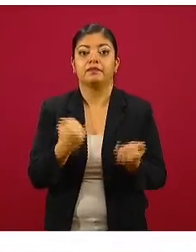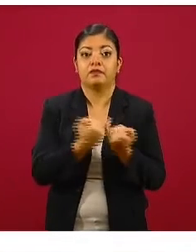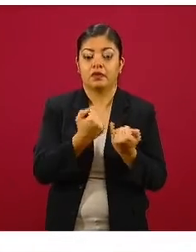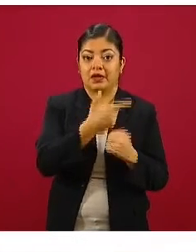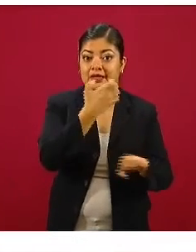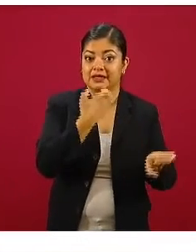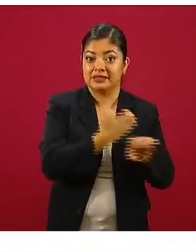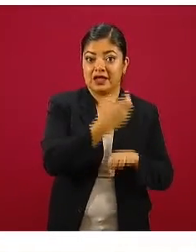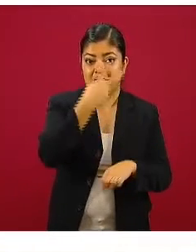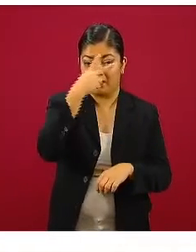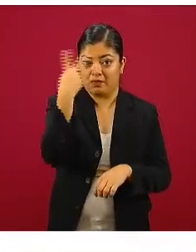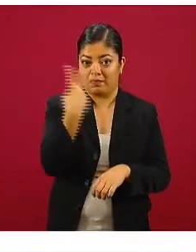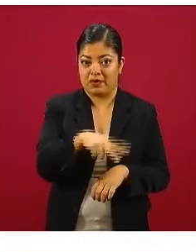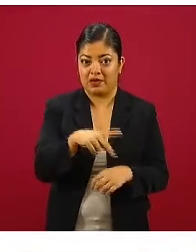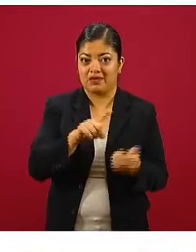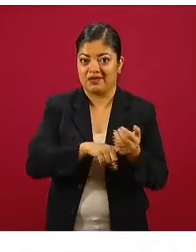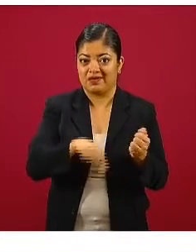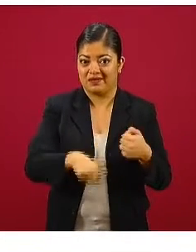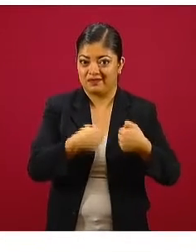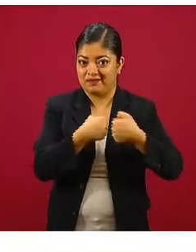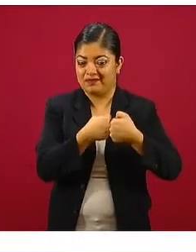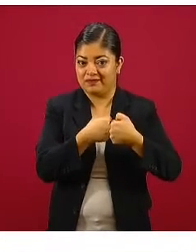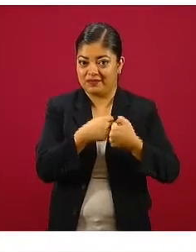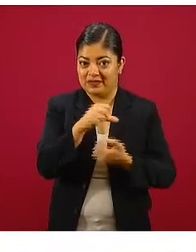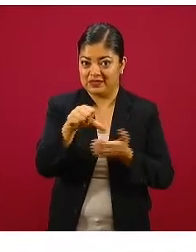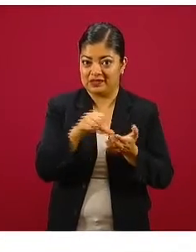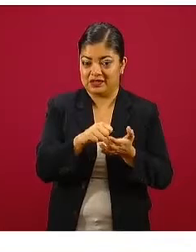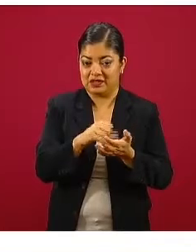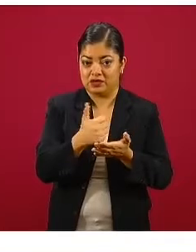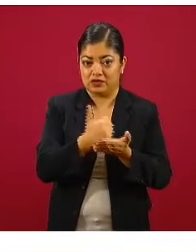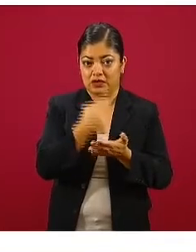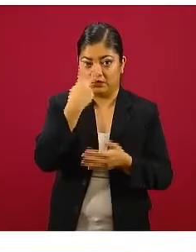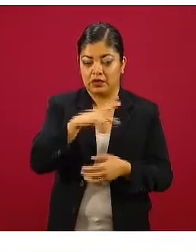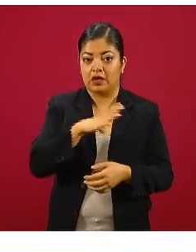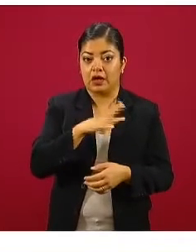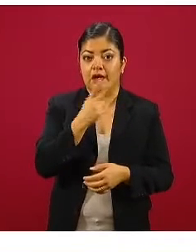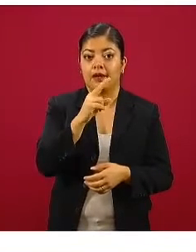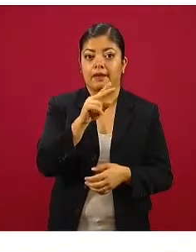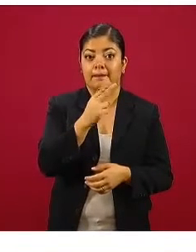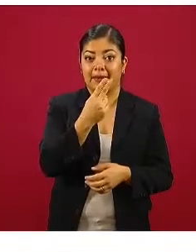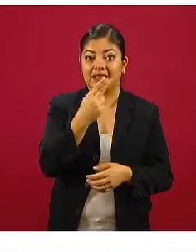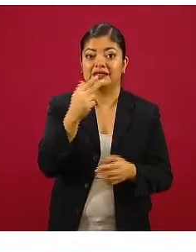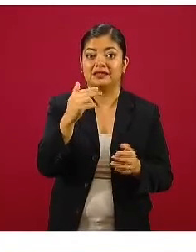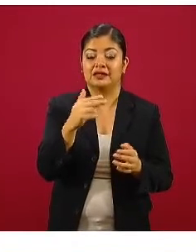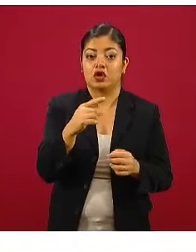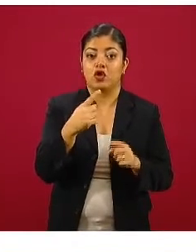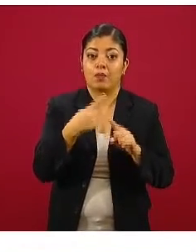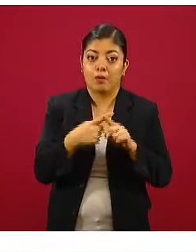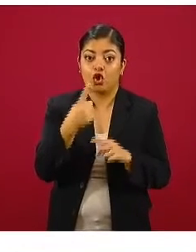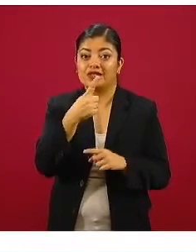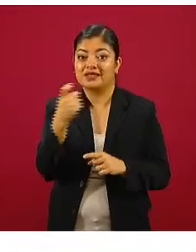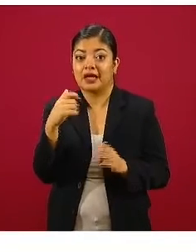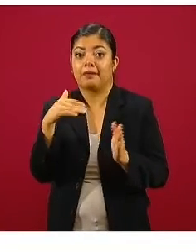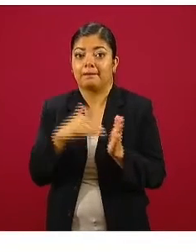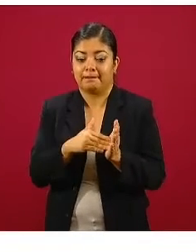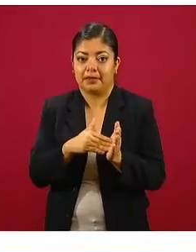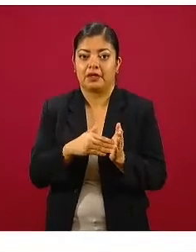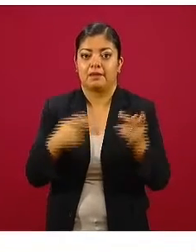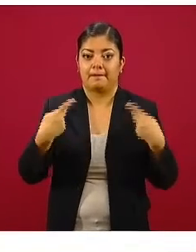fundamentalmente la zona conurbada en el Valle de México, tiene casi 25 por 100 mil habitantes. La siguiente.